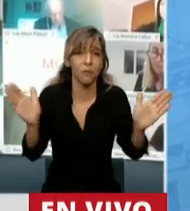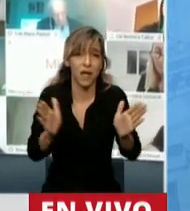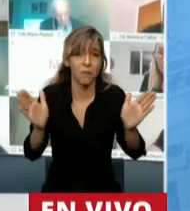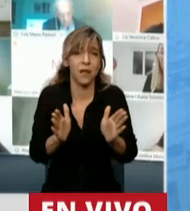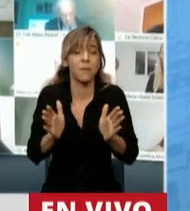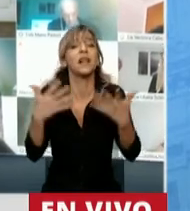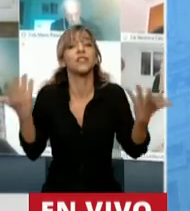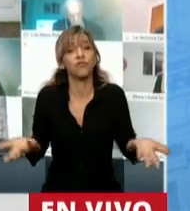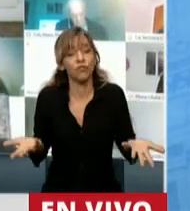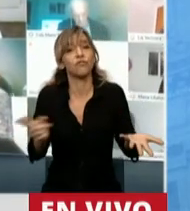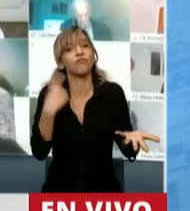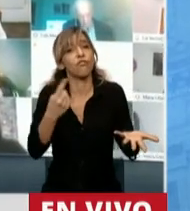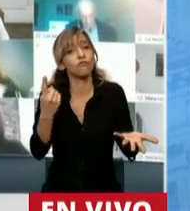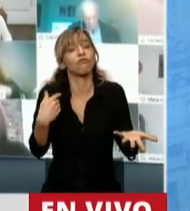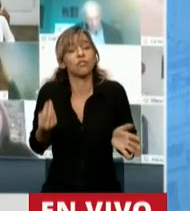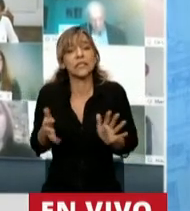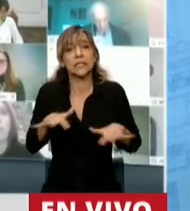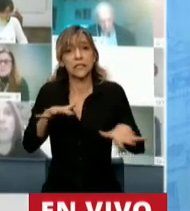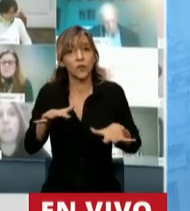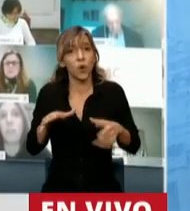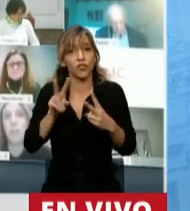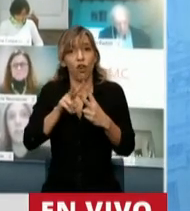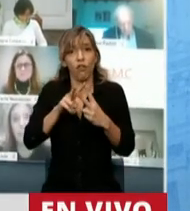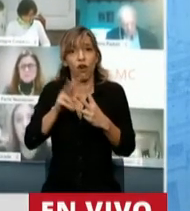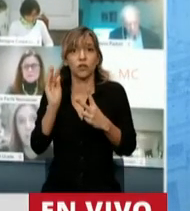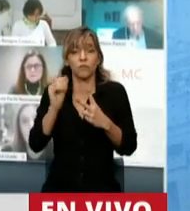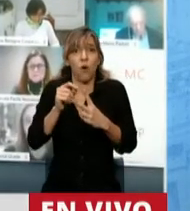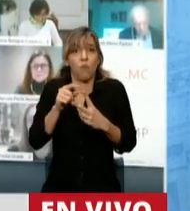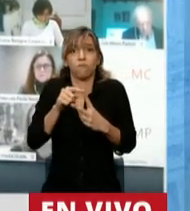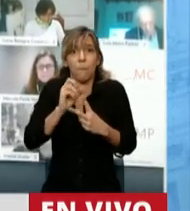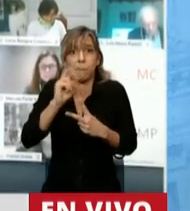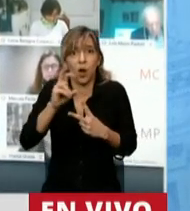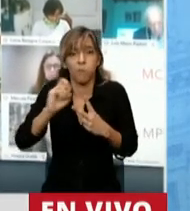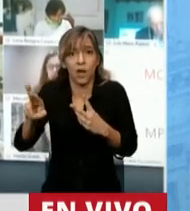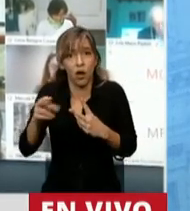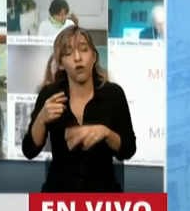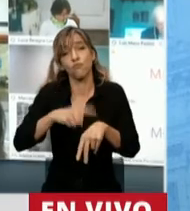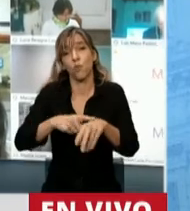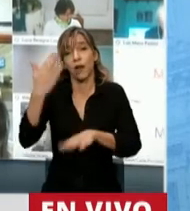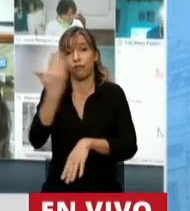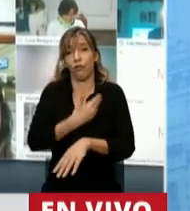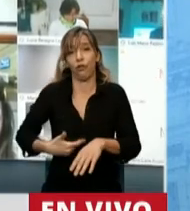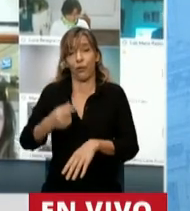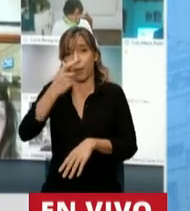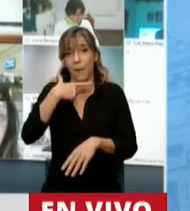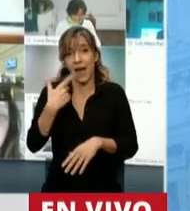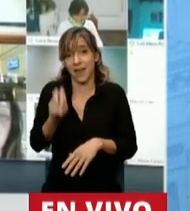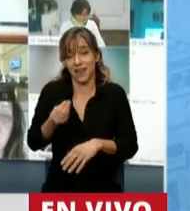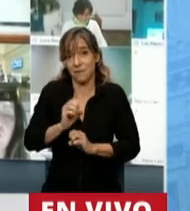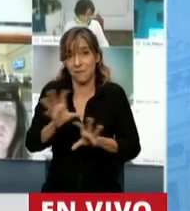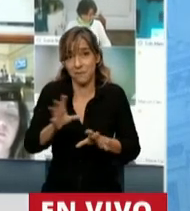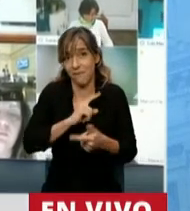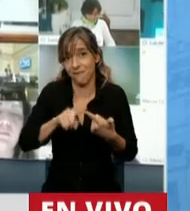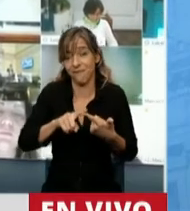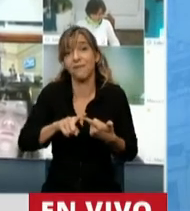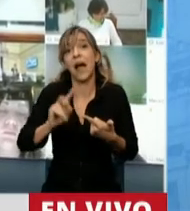con dos crisis económicas. La crisis producto del gobierno anterior de Macri y la segunda como consecuencia